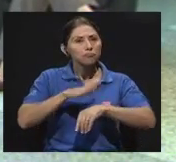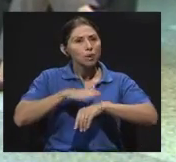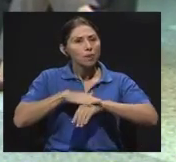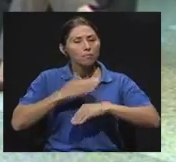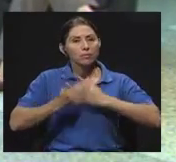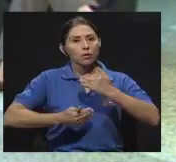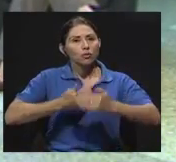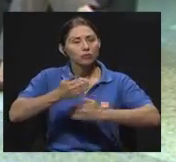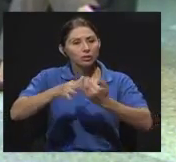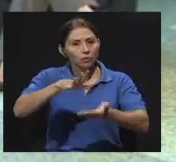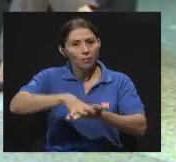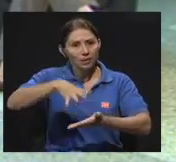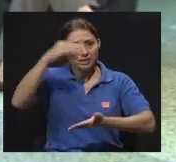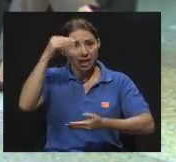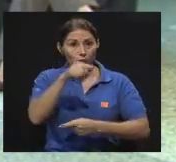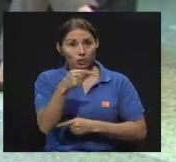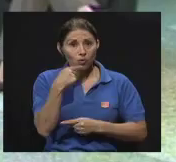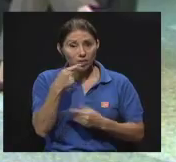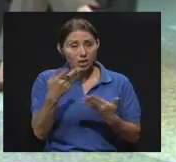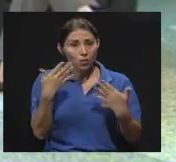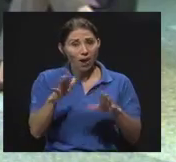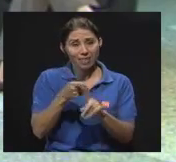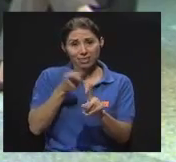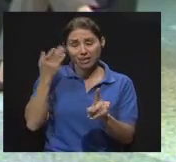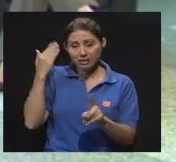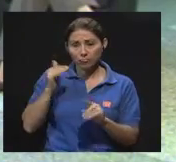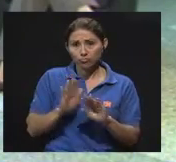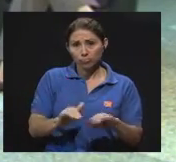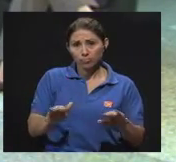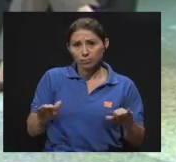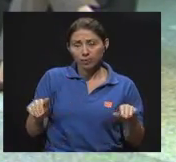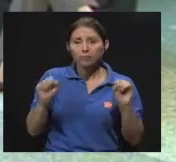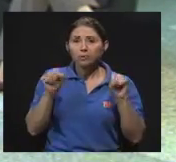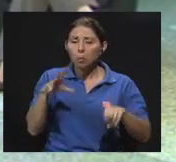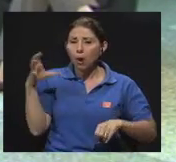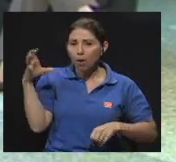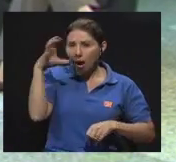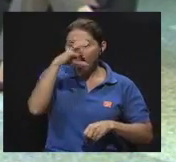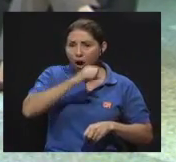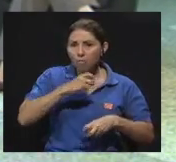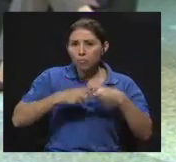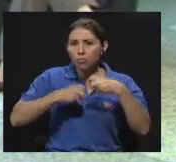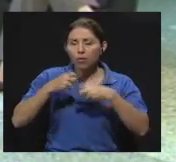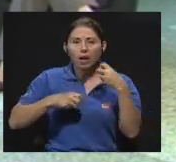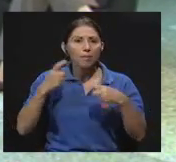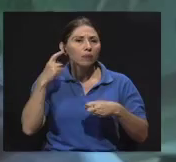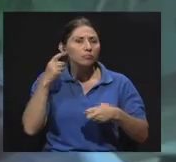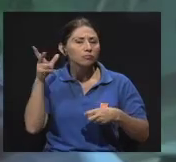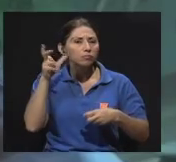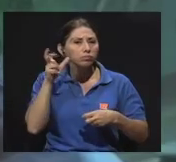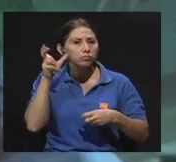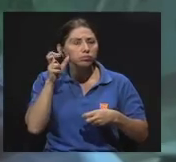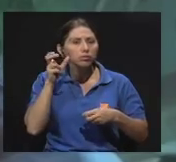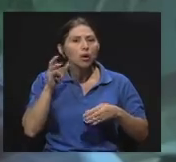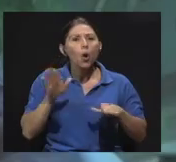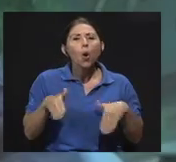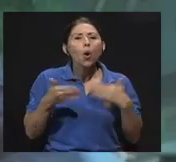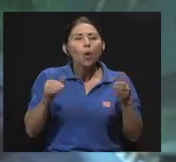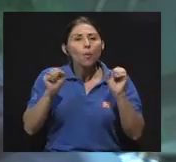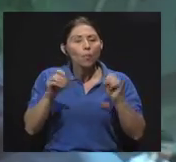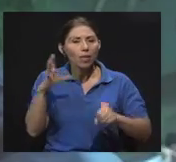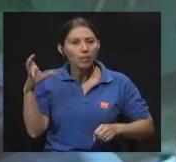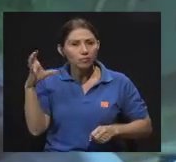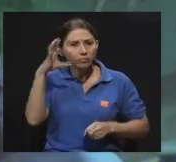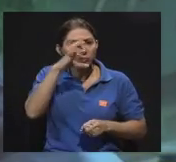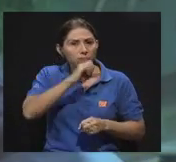proceso de aprendizaje y usted también lo señalaba, desde niños incluso ahí se puede notar que hay un problema auditivo. ¿Cómo hacer, don José Raúl,